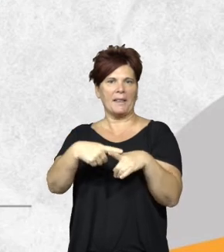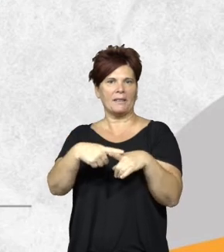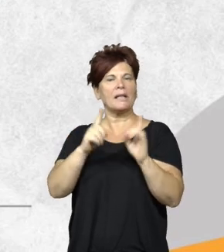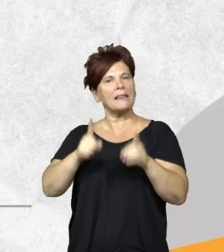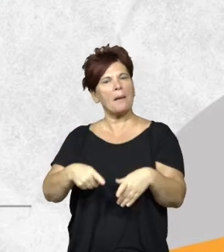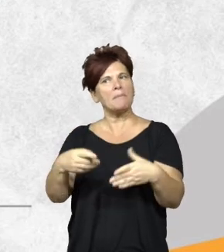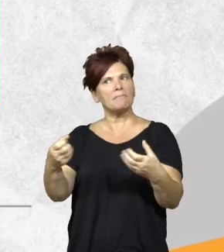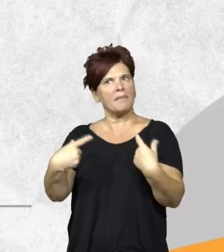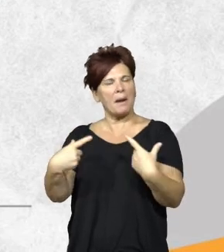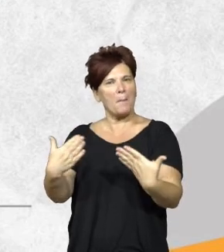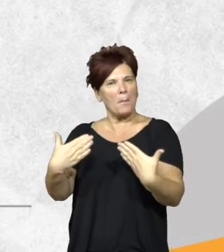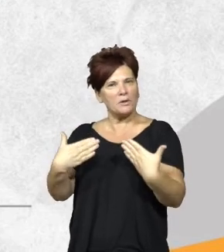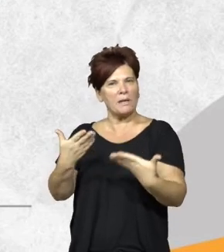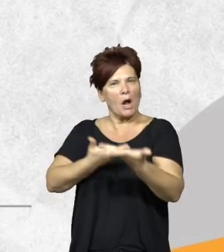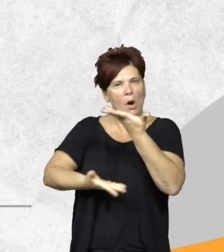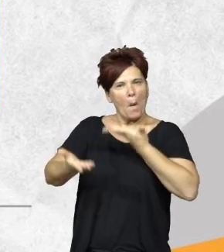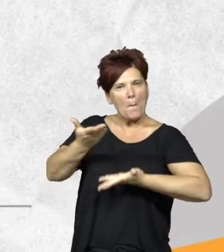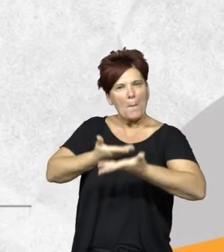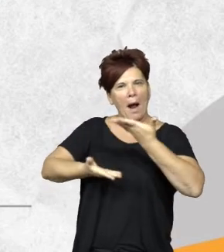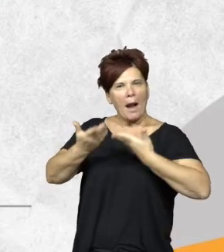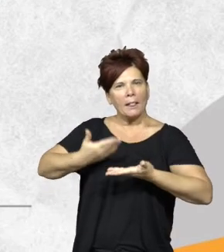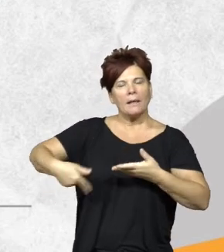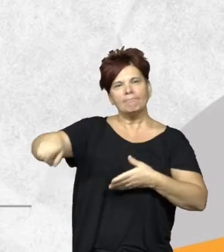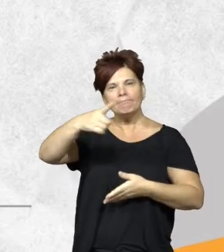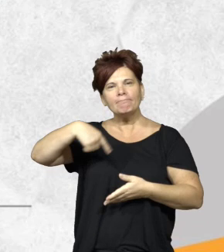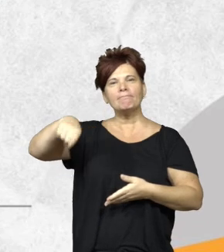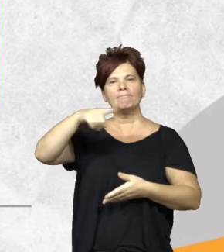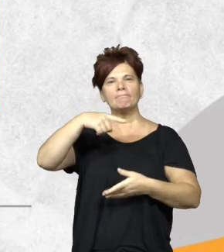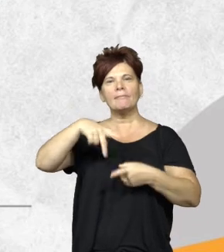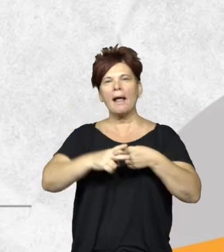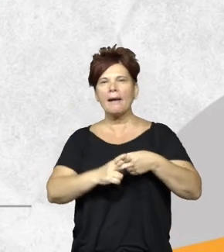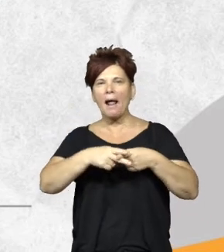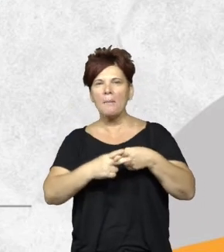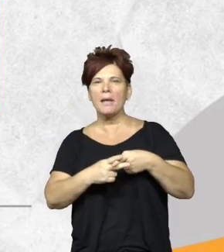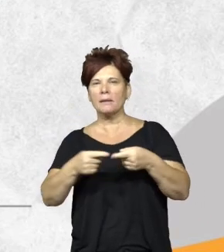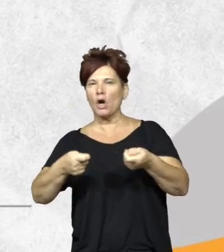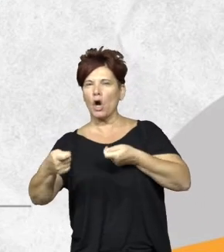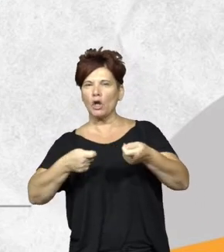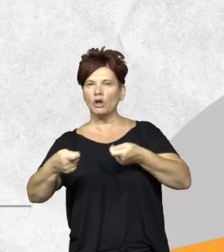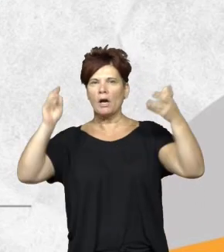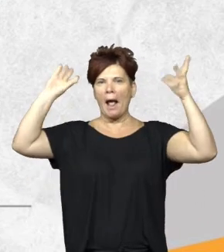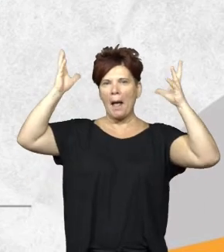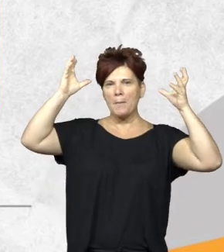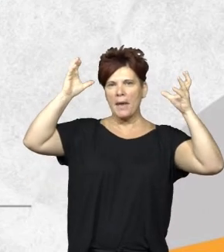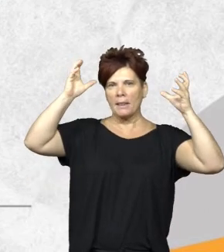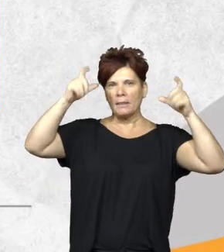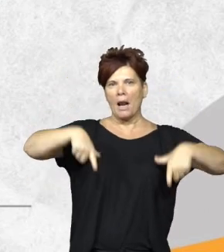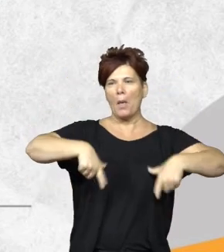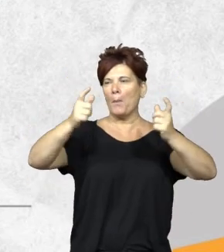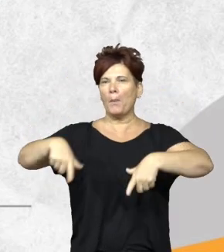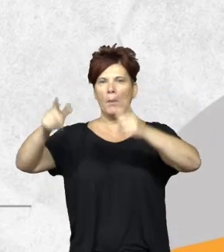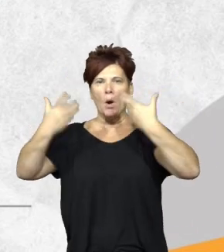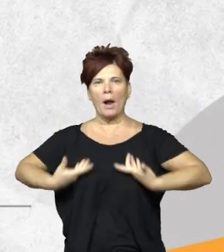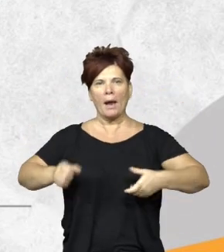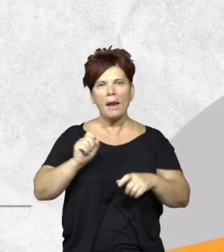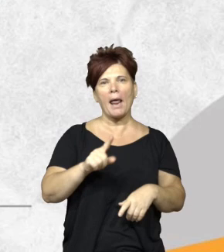por la posibilidad de compartir con ustedes una herramienta de control ambiental sobre los bosques nativos que es el sistema